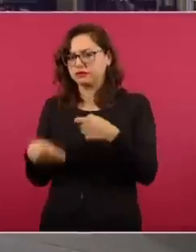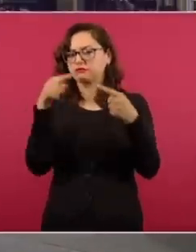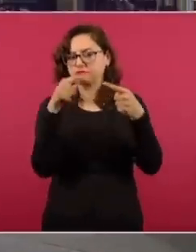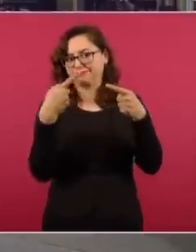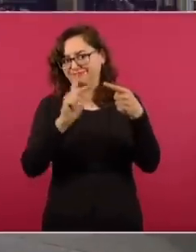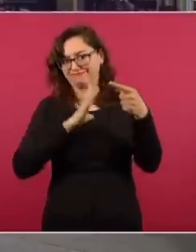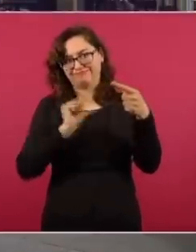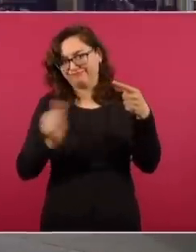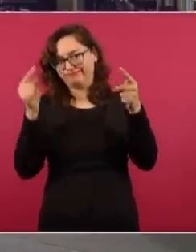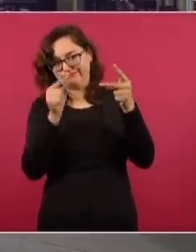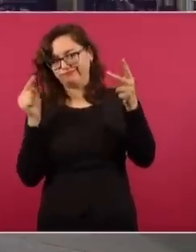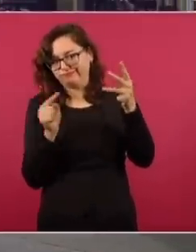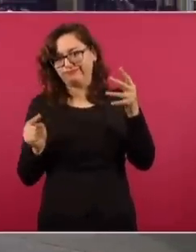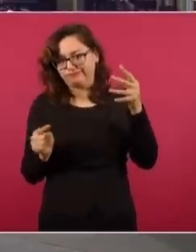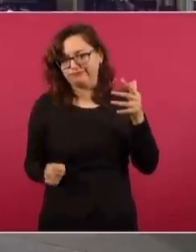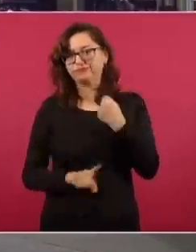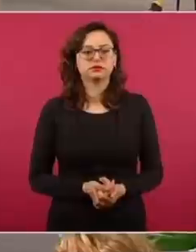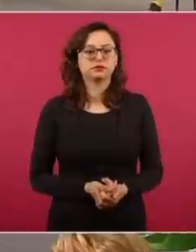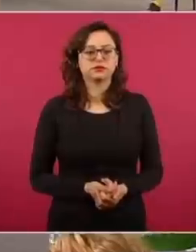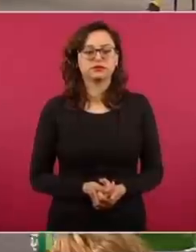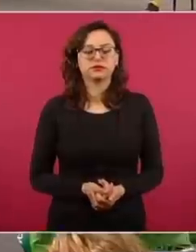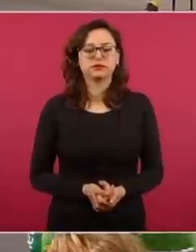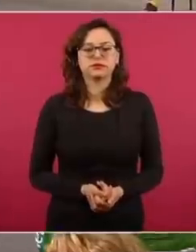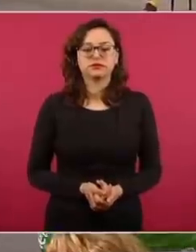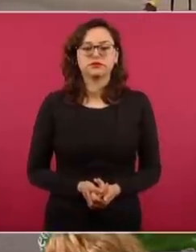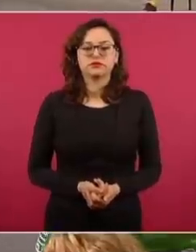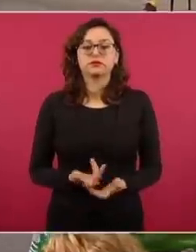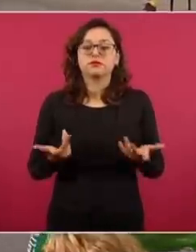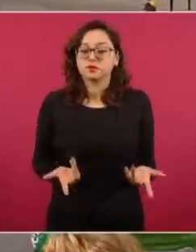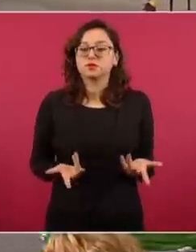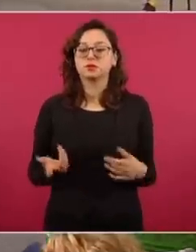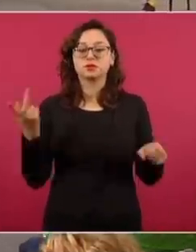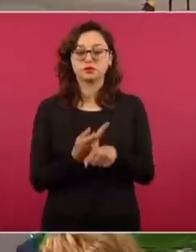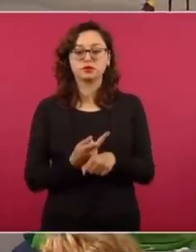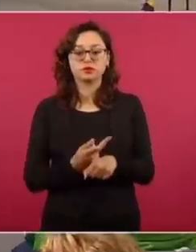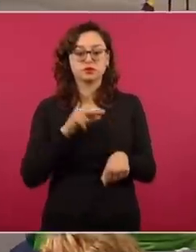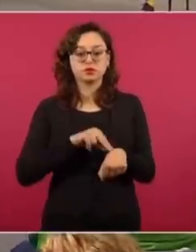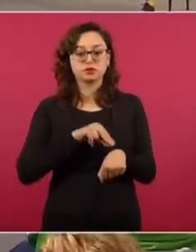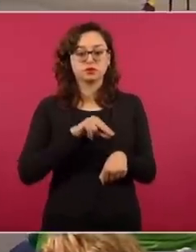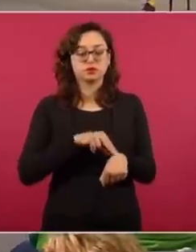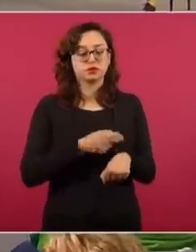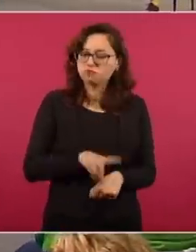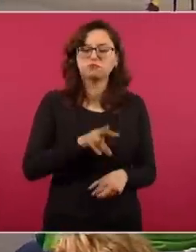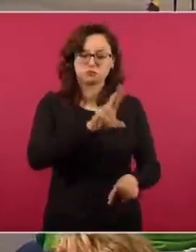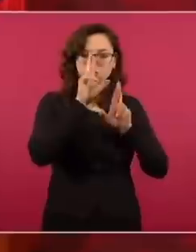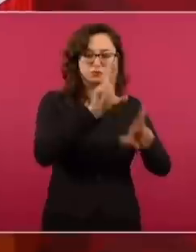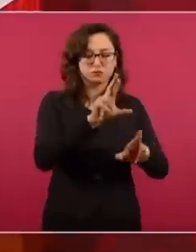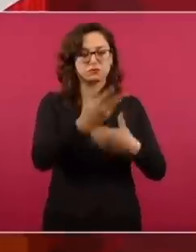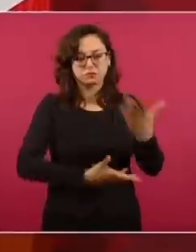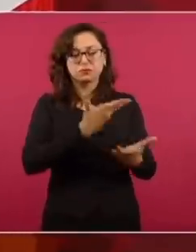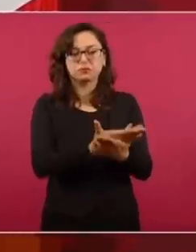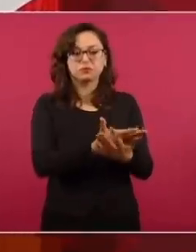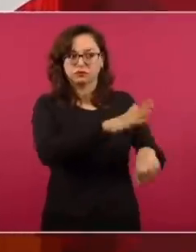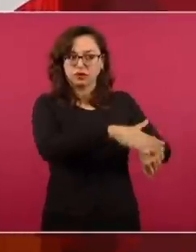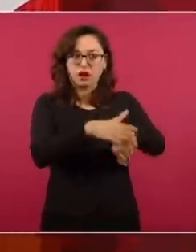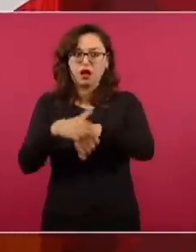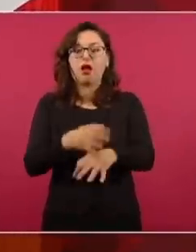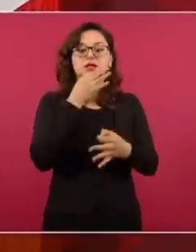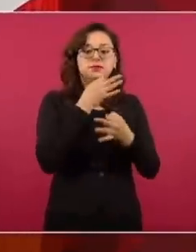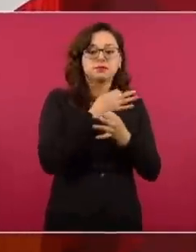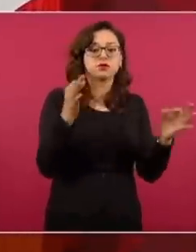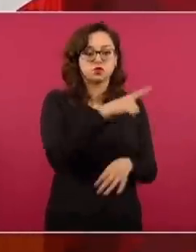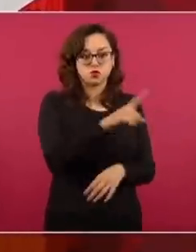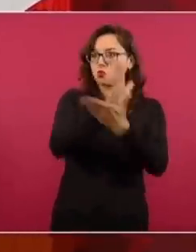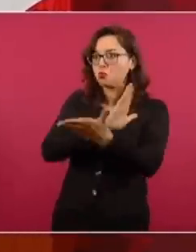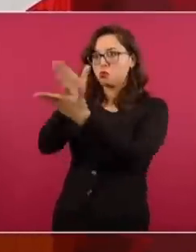informando sobre este asunto. Que los médicos, a los que respetamos mucho, sepan que siempre